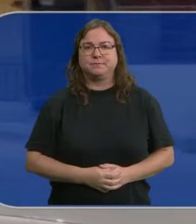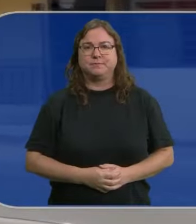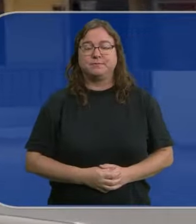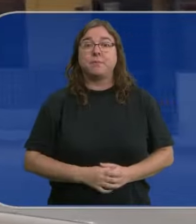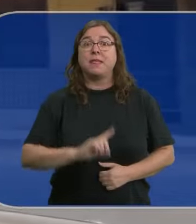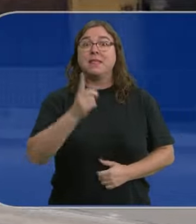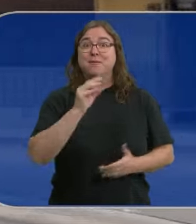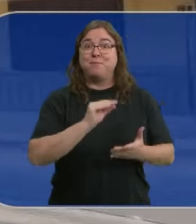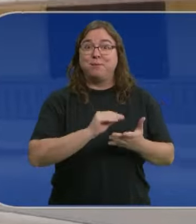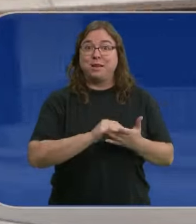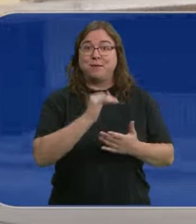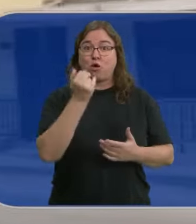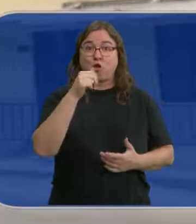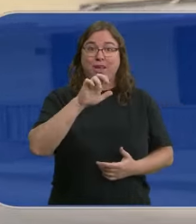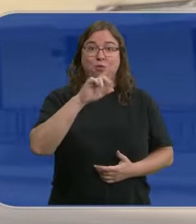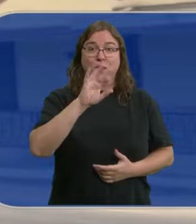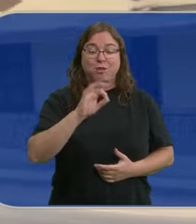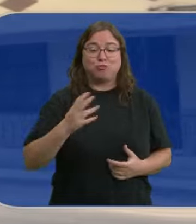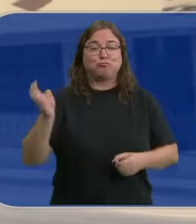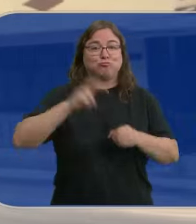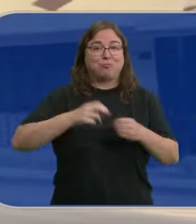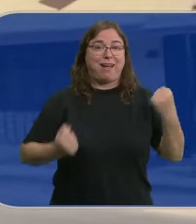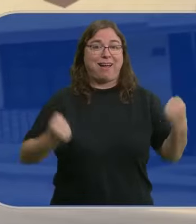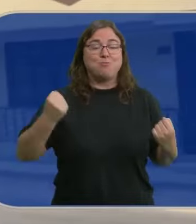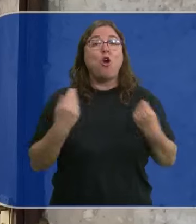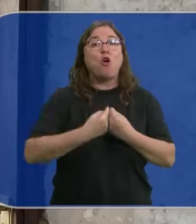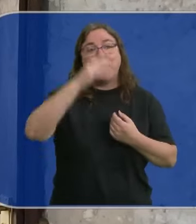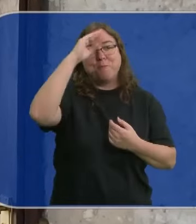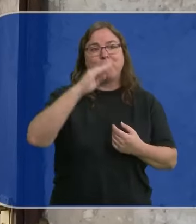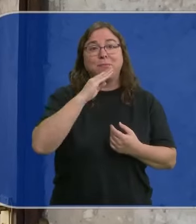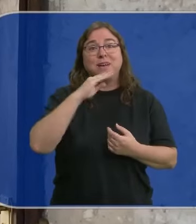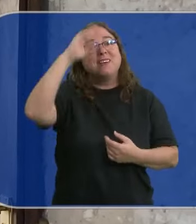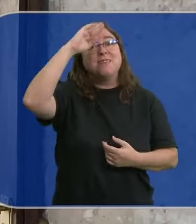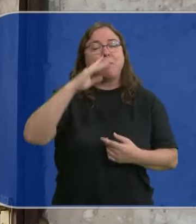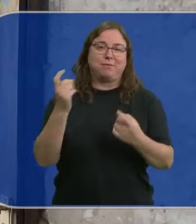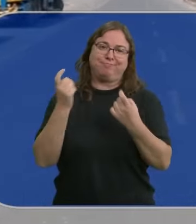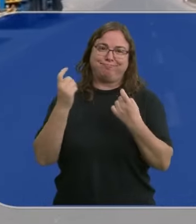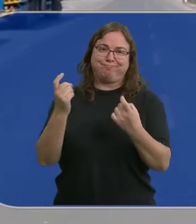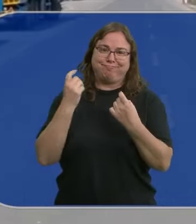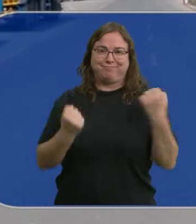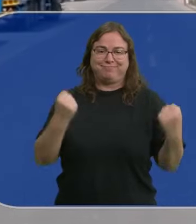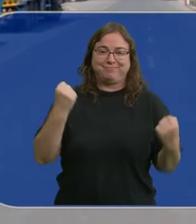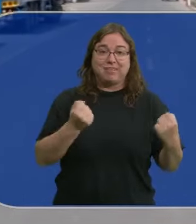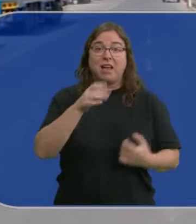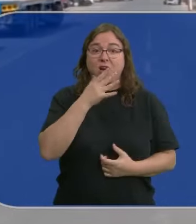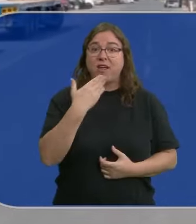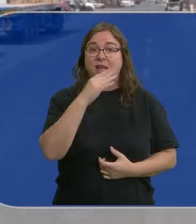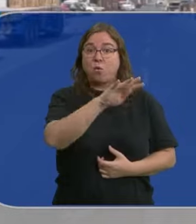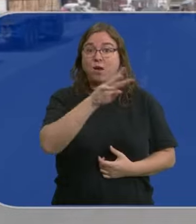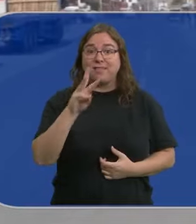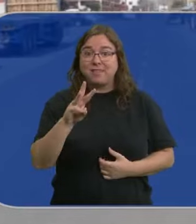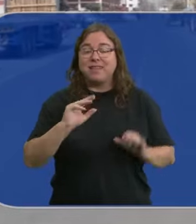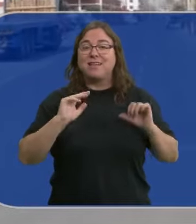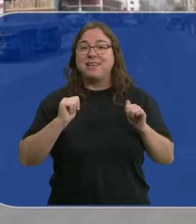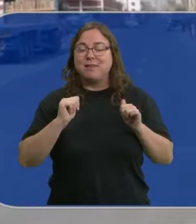La primera vez que Jorge Eduardo se subió a un camión fue con su padre. De él he aprendido lo que es el manejo. Y ahora, con 43 años,